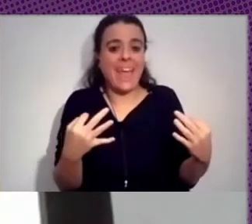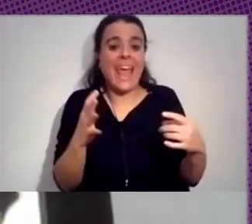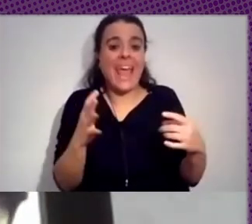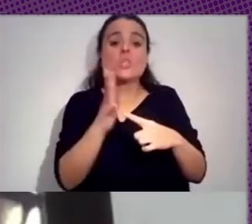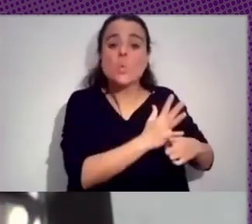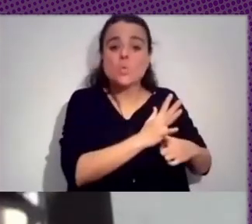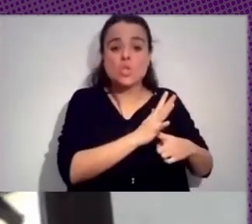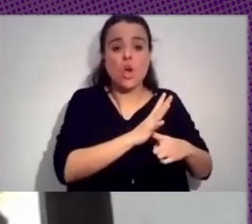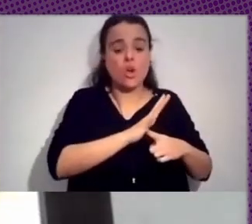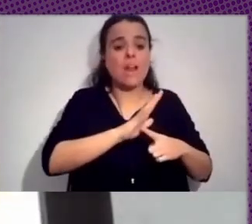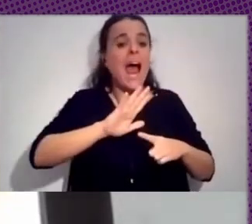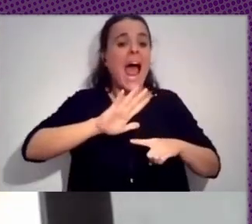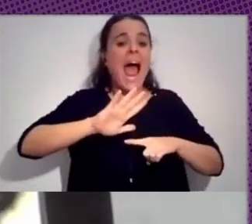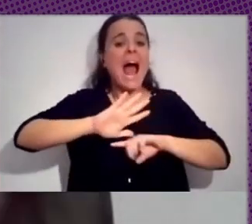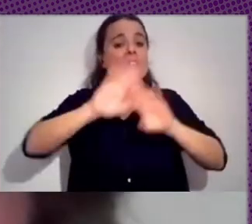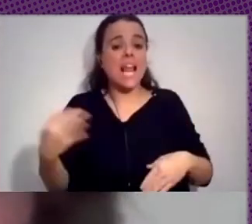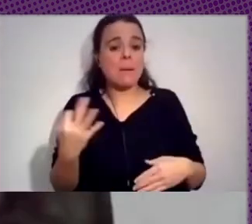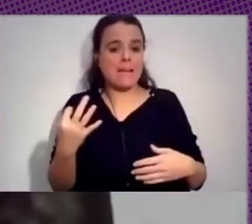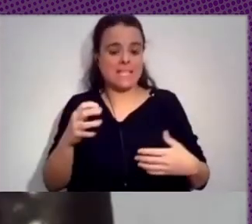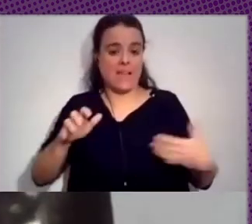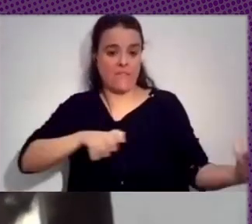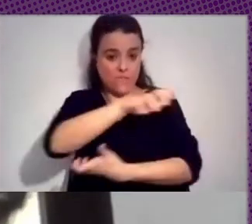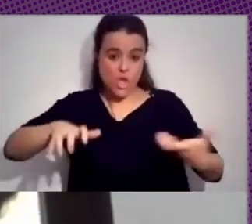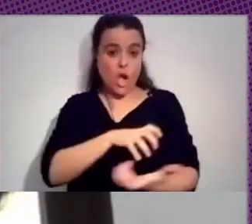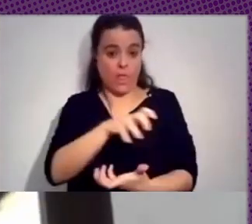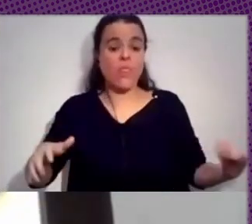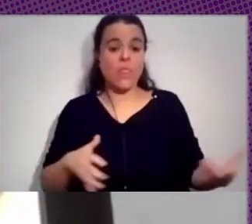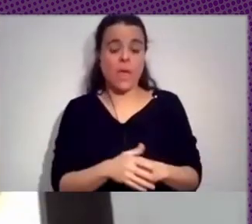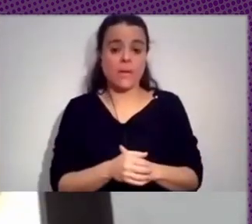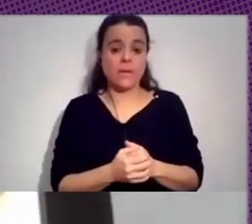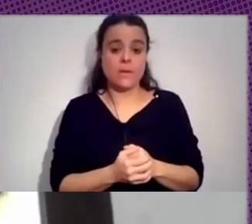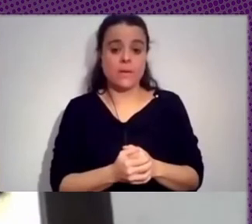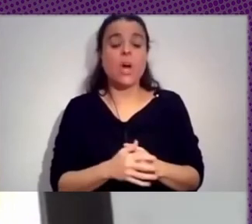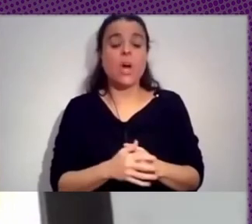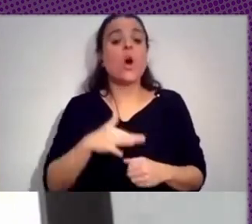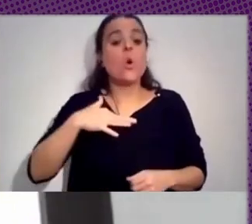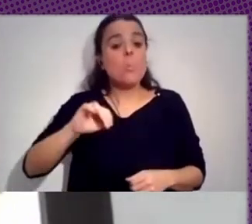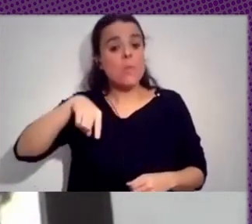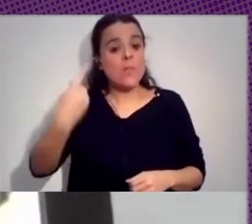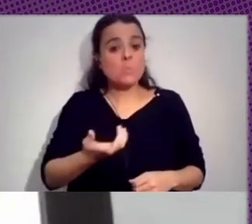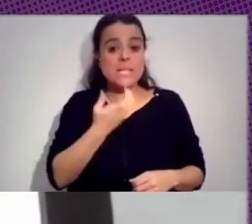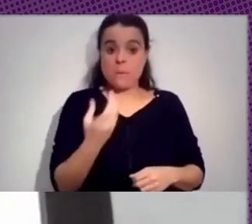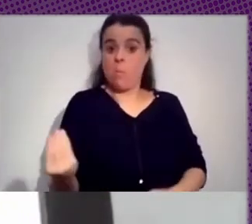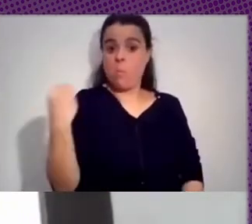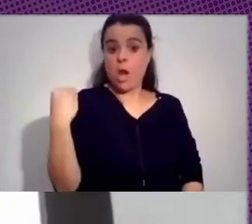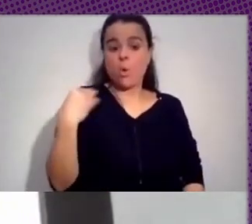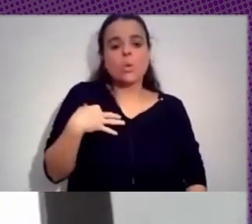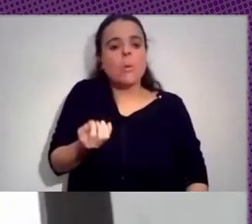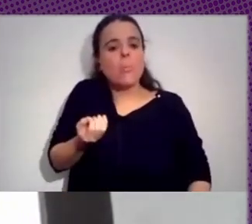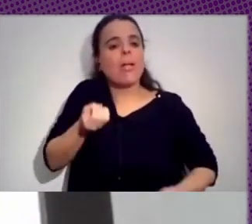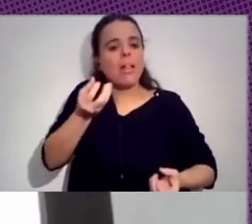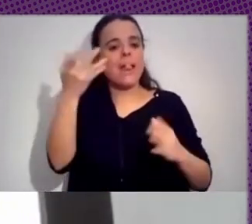Así que en ese camino tratamos y tal vez a través de alguna pregunta voy a poder contar algo de lo que hacemos en la práctica.